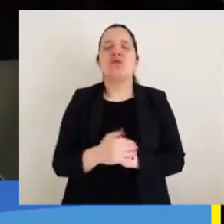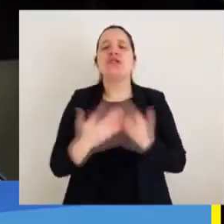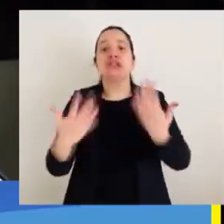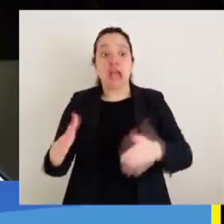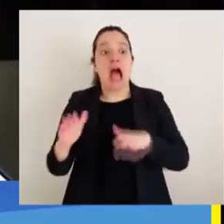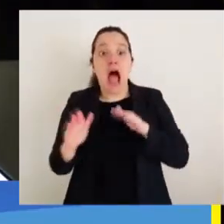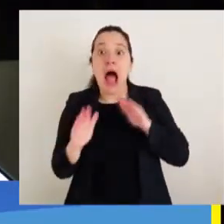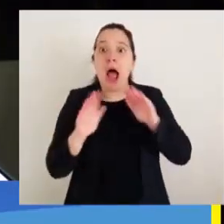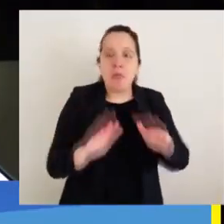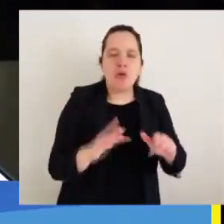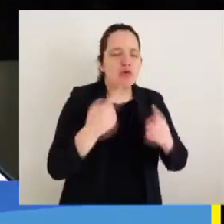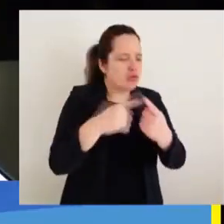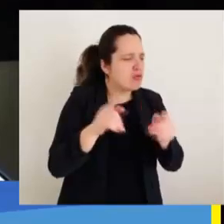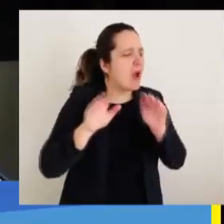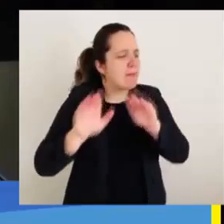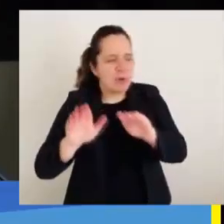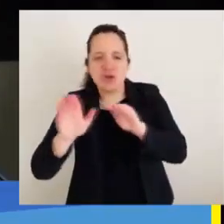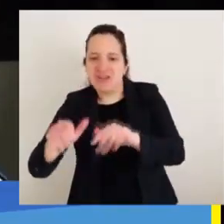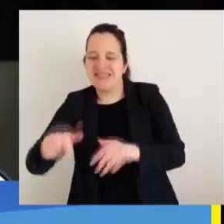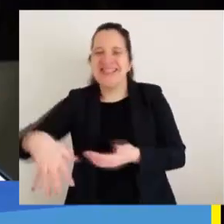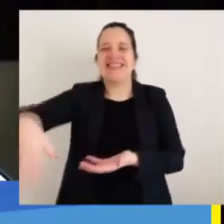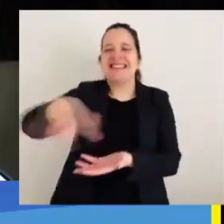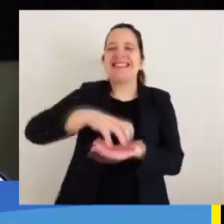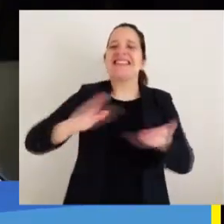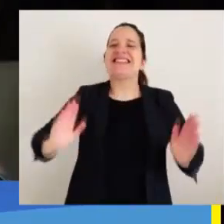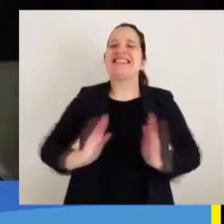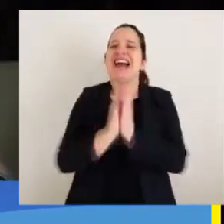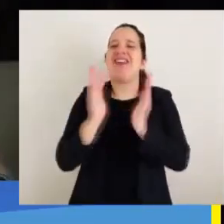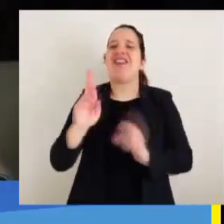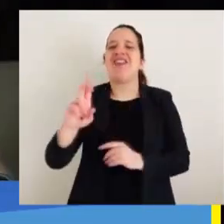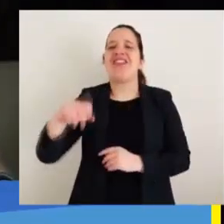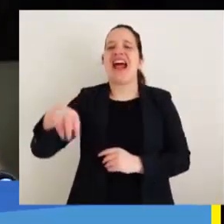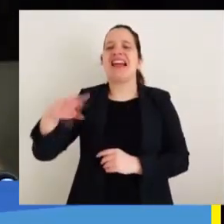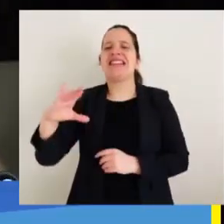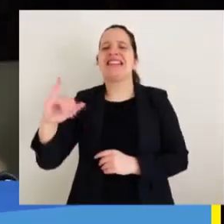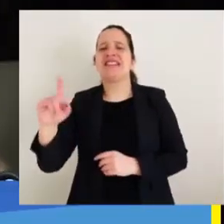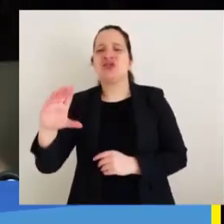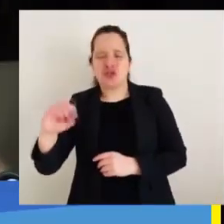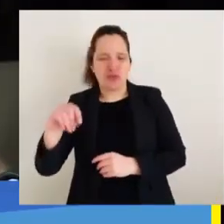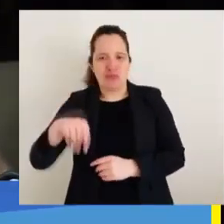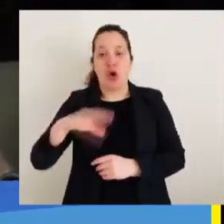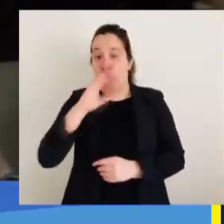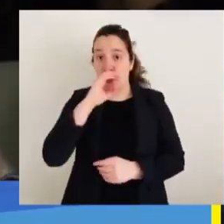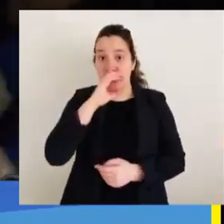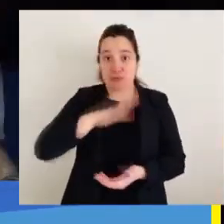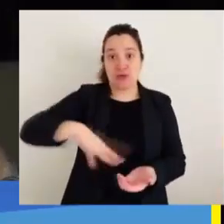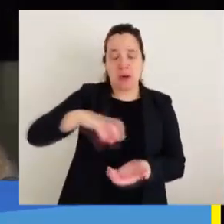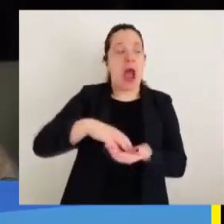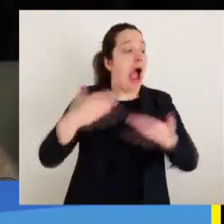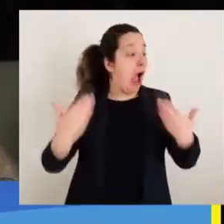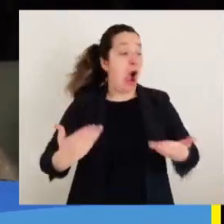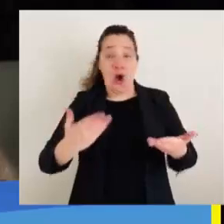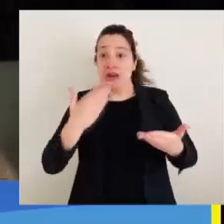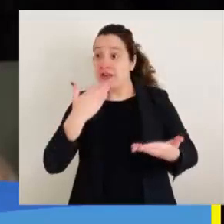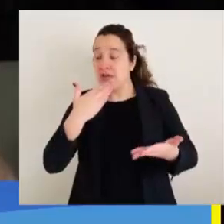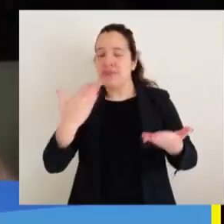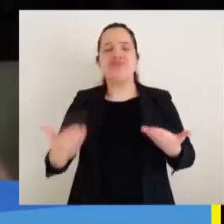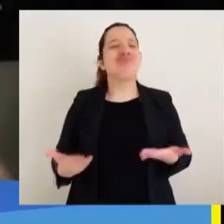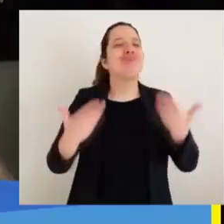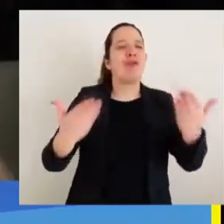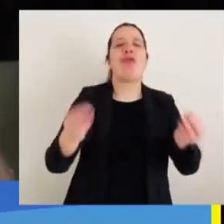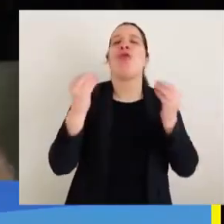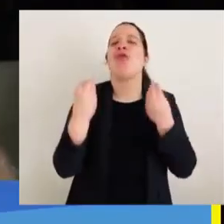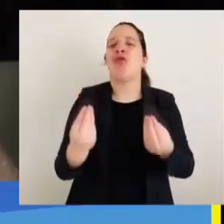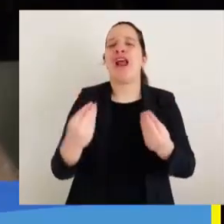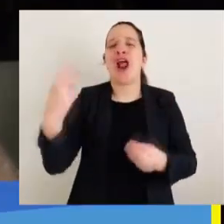apoyando a los vecinos y vecinas de este sector, San Francisco de la Comuna de Concepción. Pero también estamos hoy día mismo entregando buenas